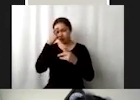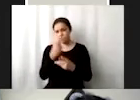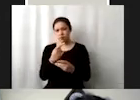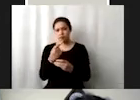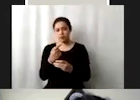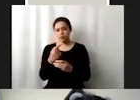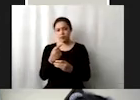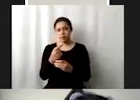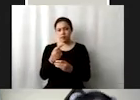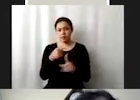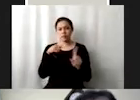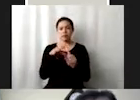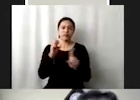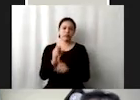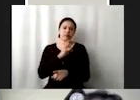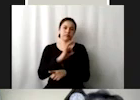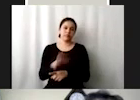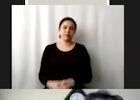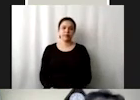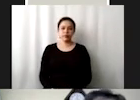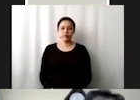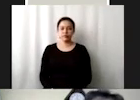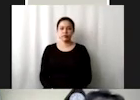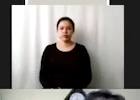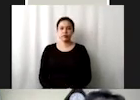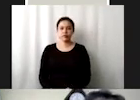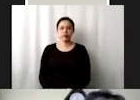2030 los objetivos de desarrollo sostenible ¿Qué es lo